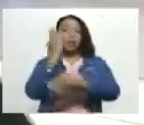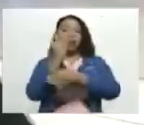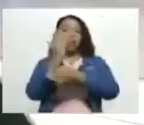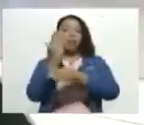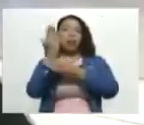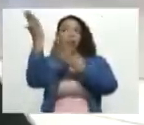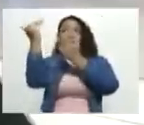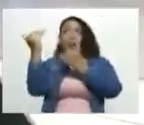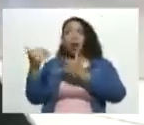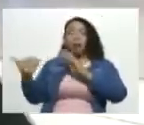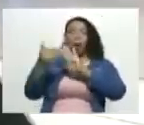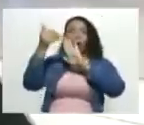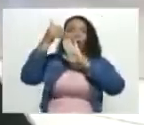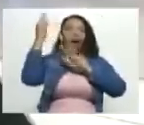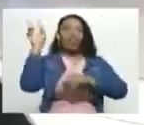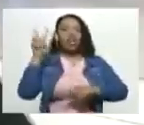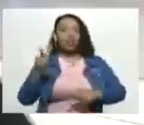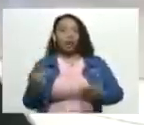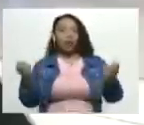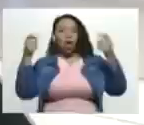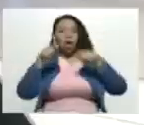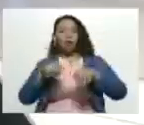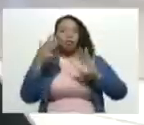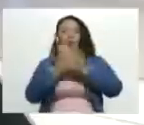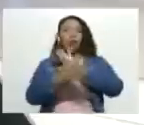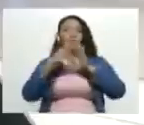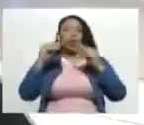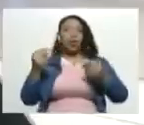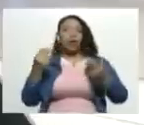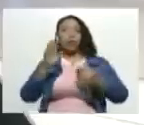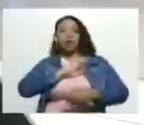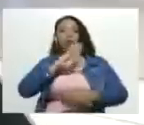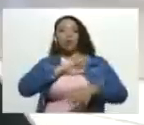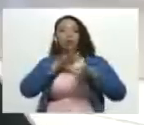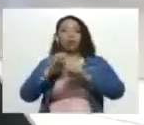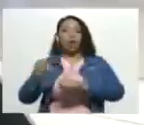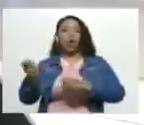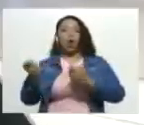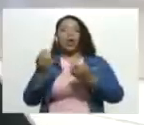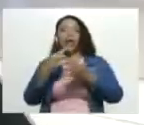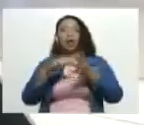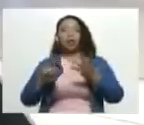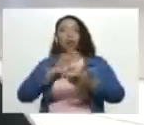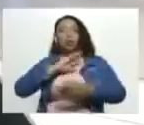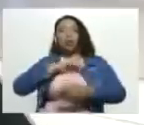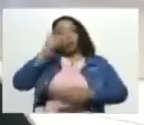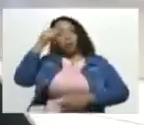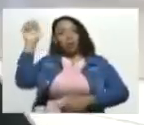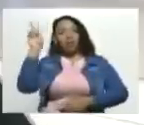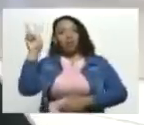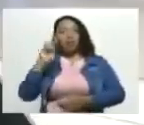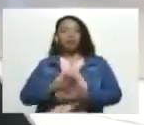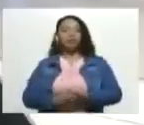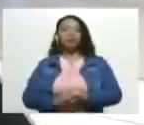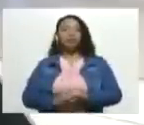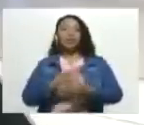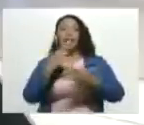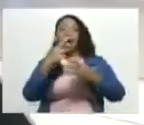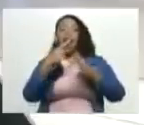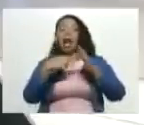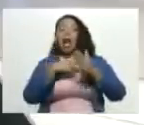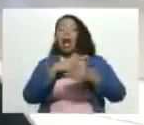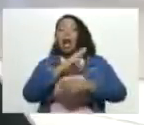de medidas coercitivas de bloqueos y sobre todo de apropiarse de recursos que le pertenecen al pueblo venezolano a la república